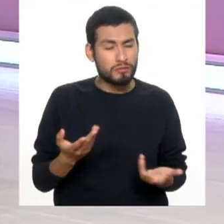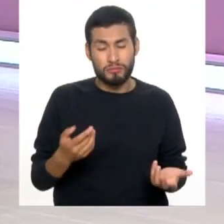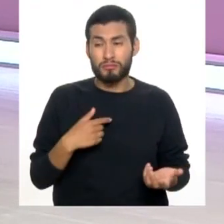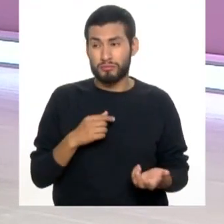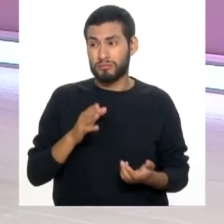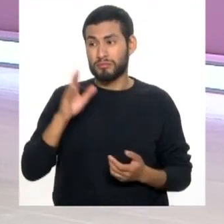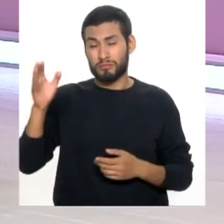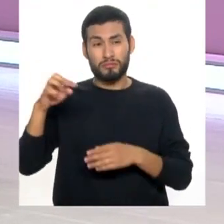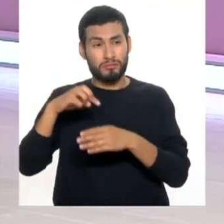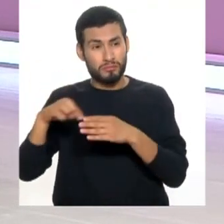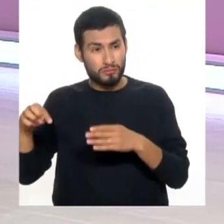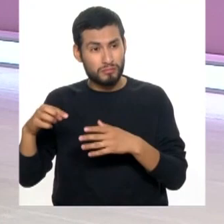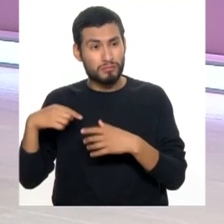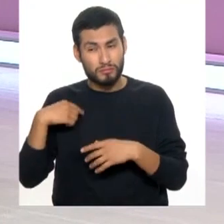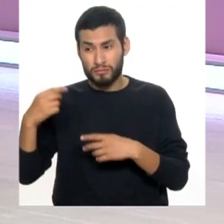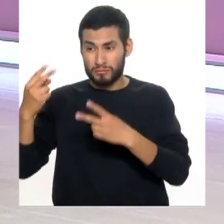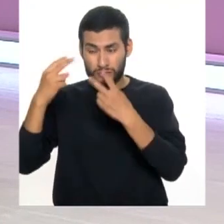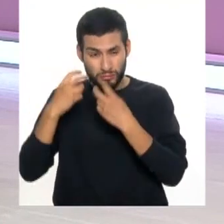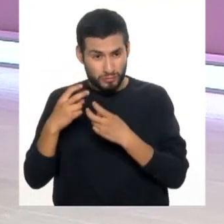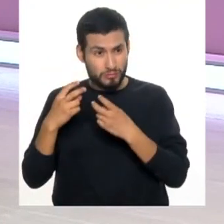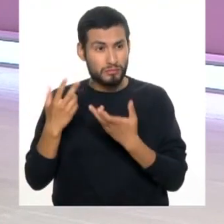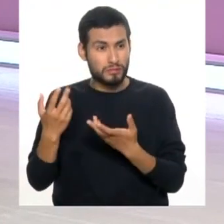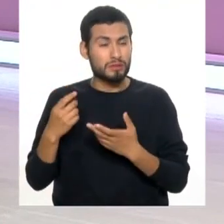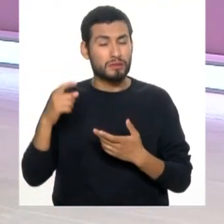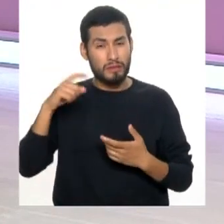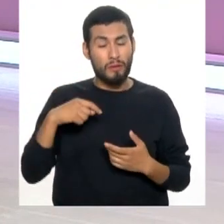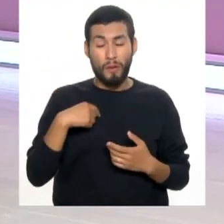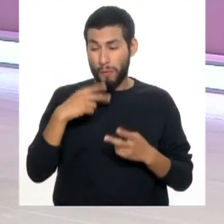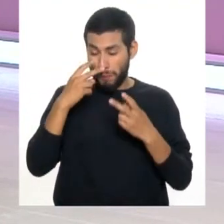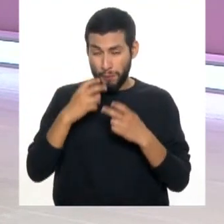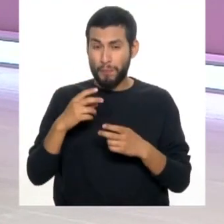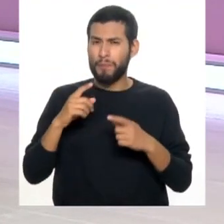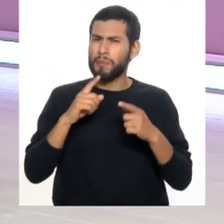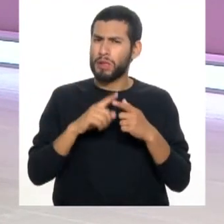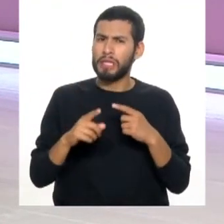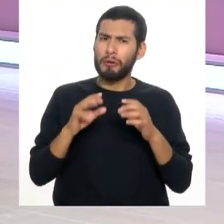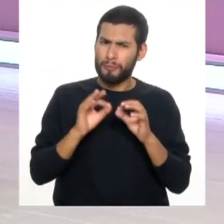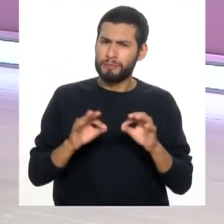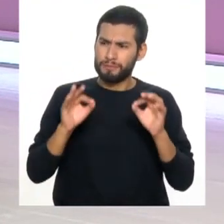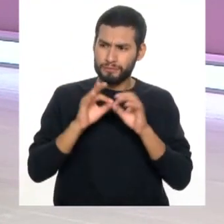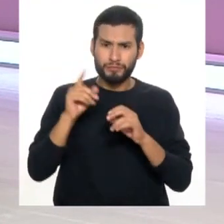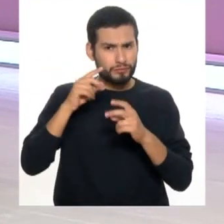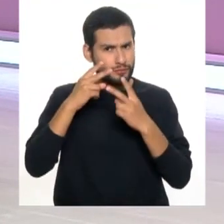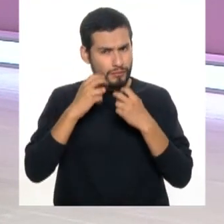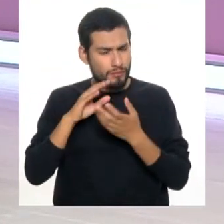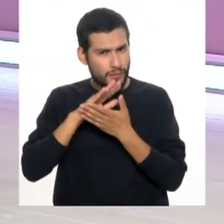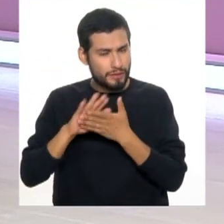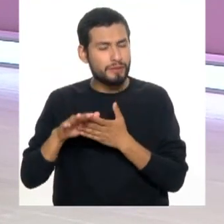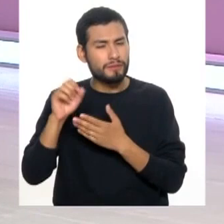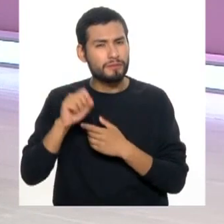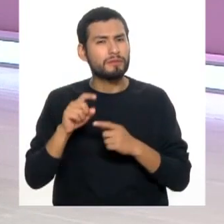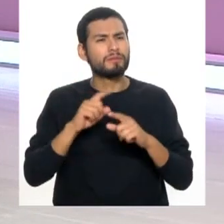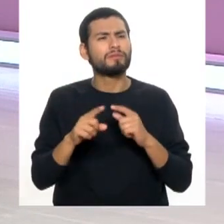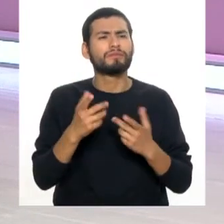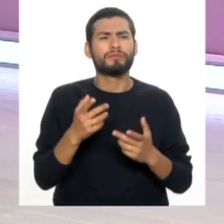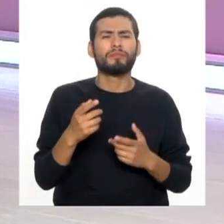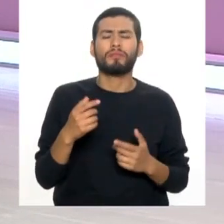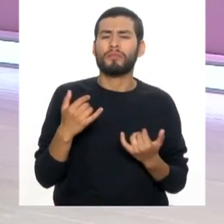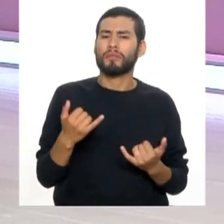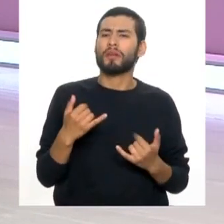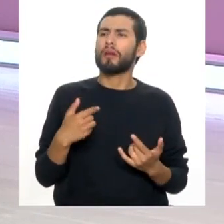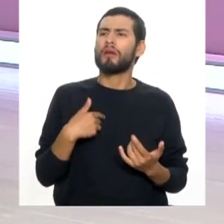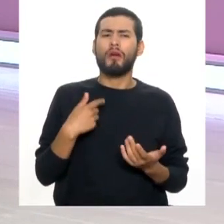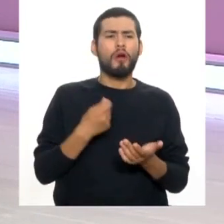ir a mi profesional para que me vea, porque hay necesidad de un chequeo que me parece fundamental en la higiene. Pero imaginemos que yo quiero ir ahorita,